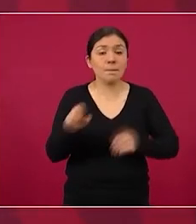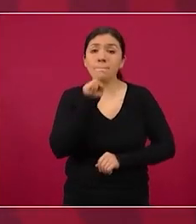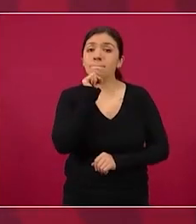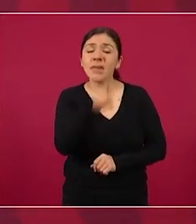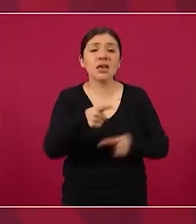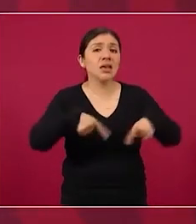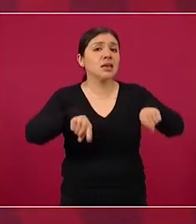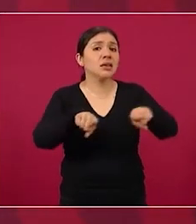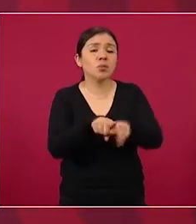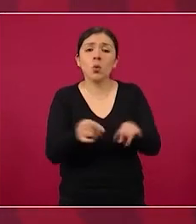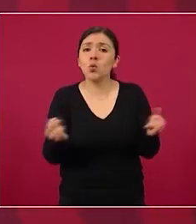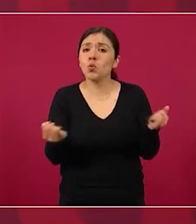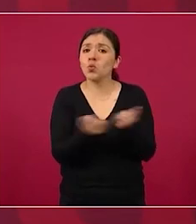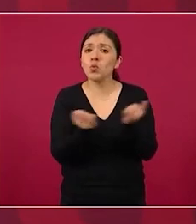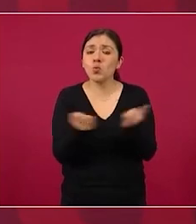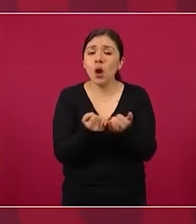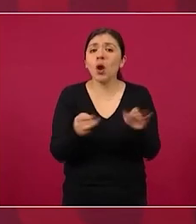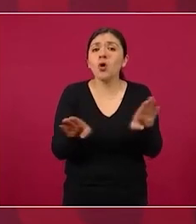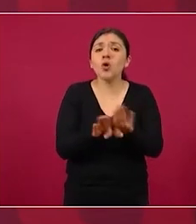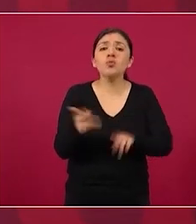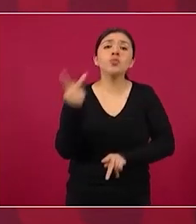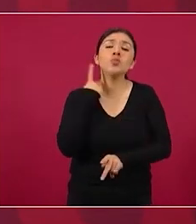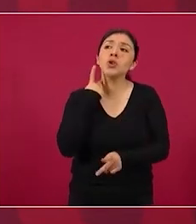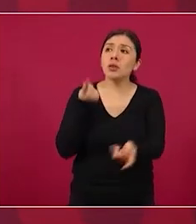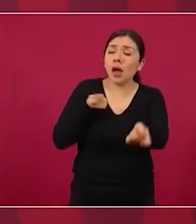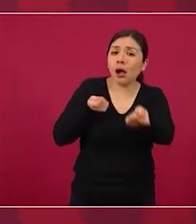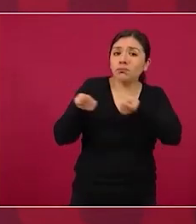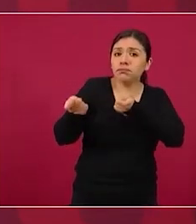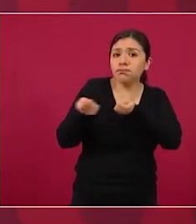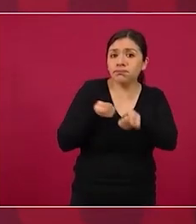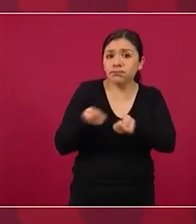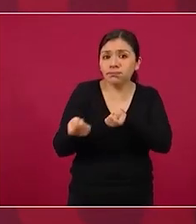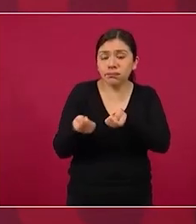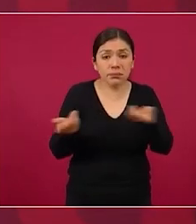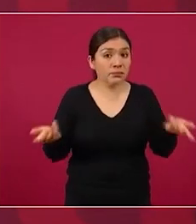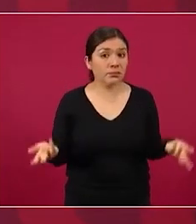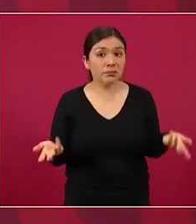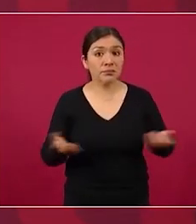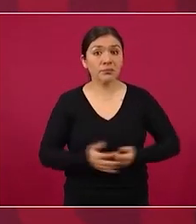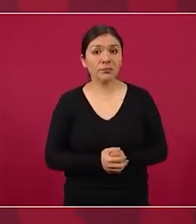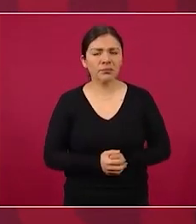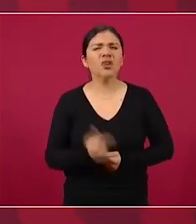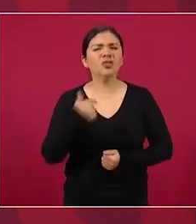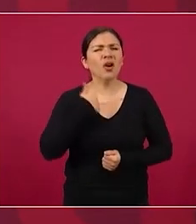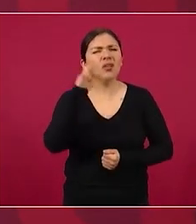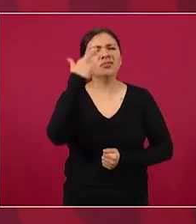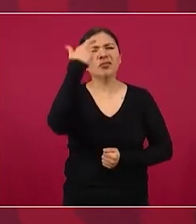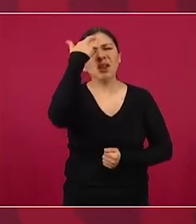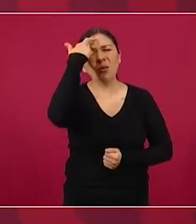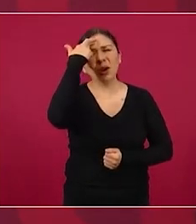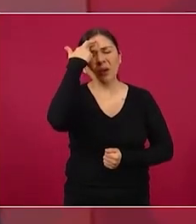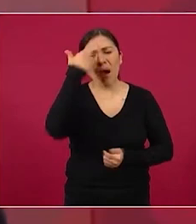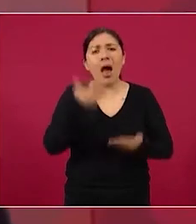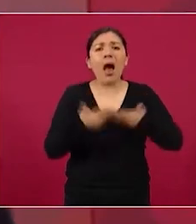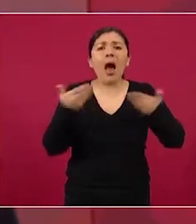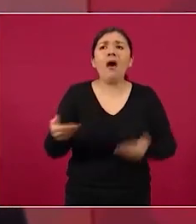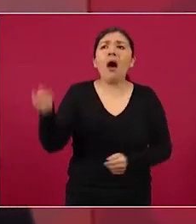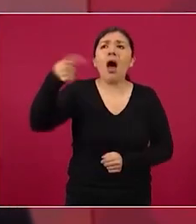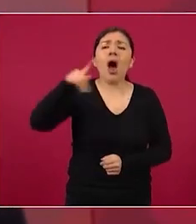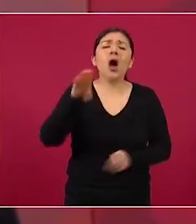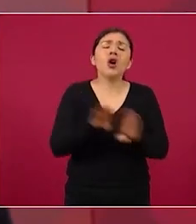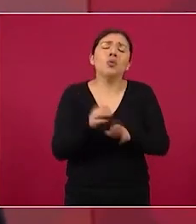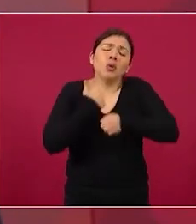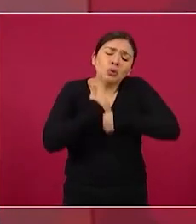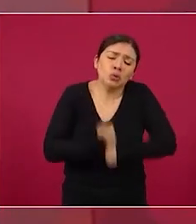en el manejo político yo nada más recuerdo que ahora se rasgan las vestiduras por lo que dije